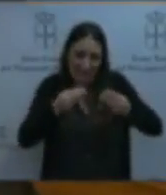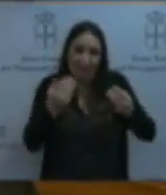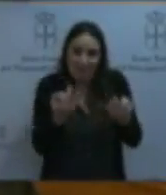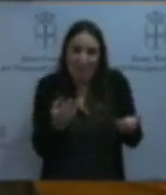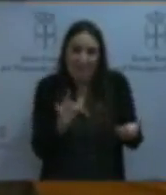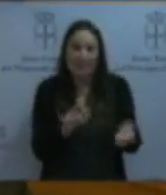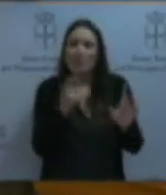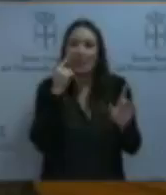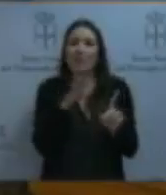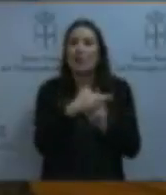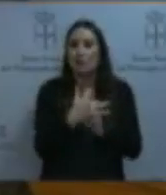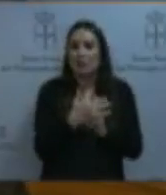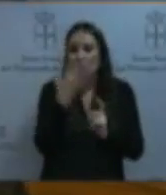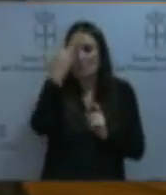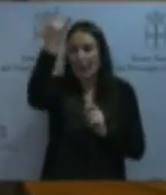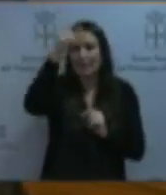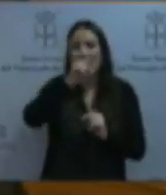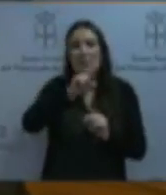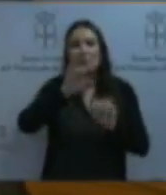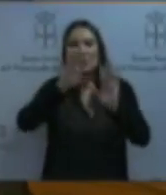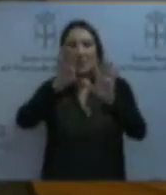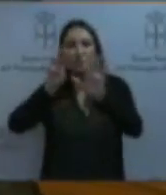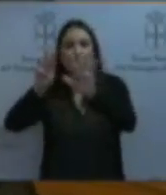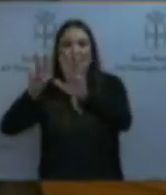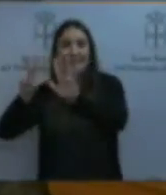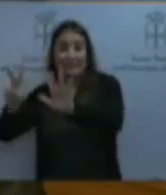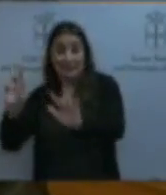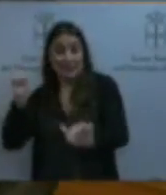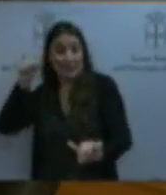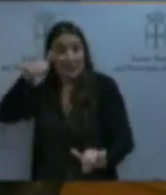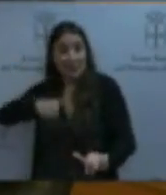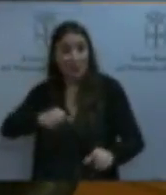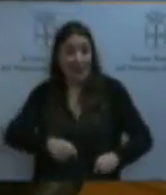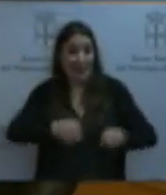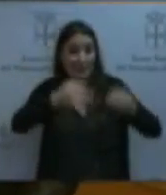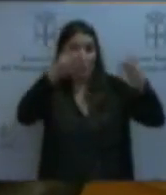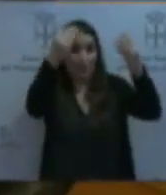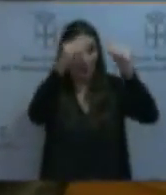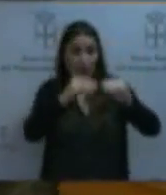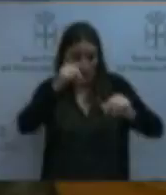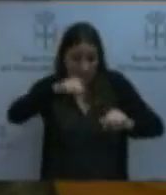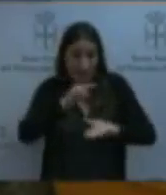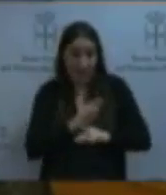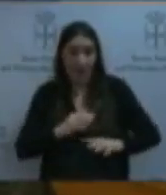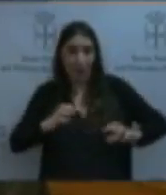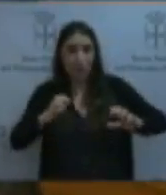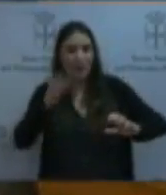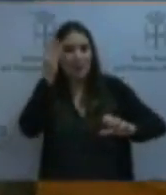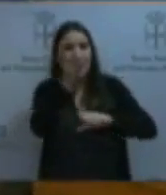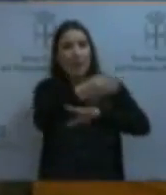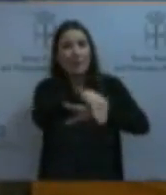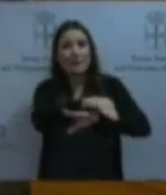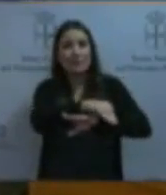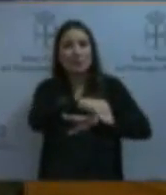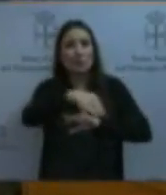que, desde 1987, el único mantenimiento de este edificio, de la Junta General, hubiera sido el cambio